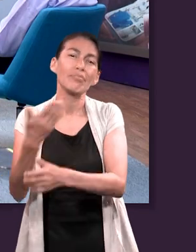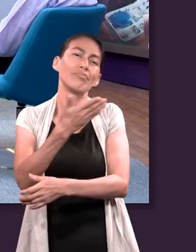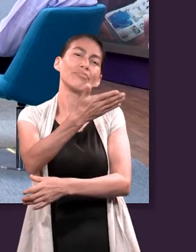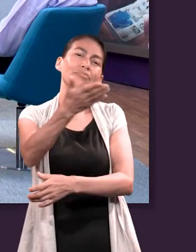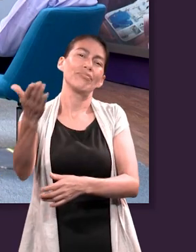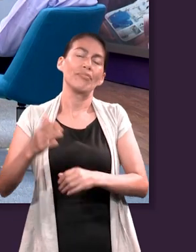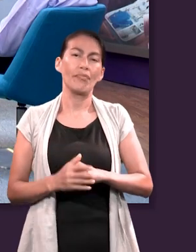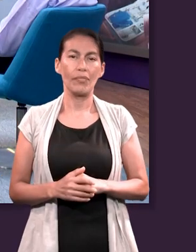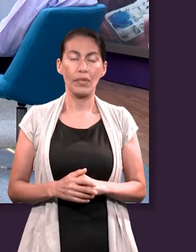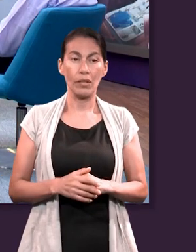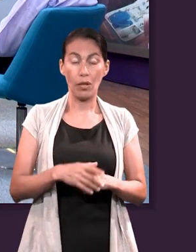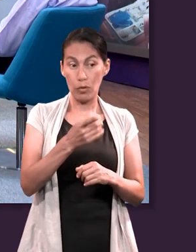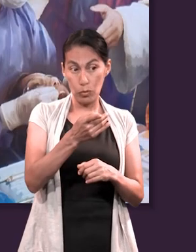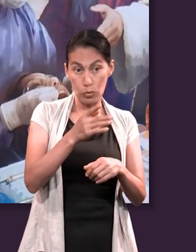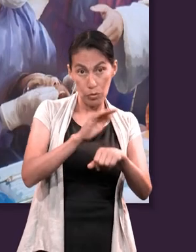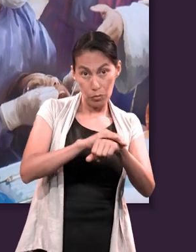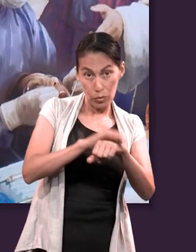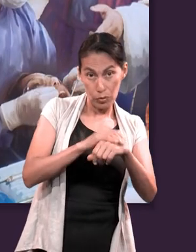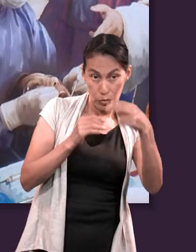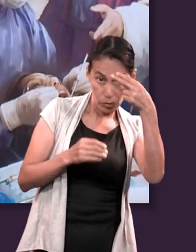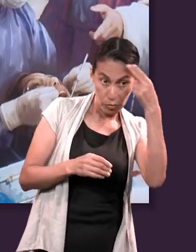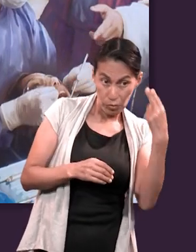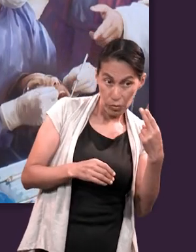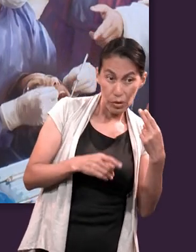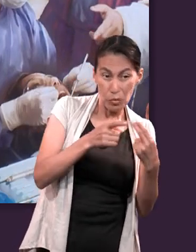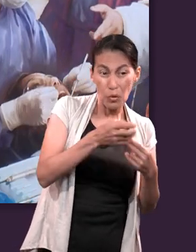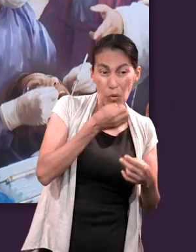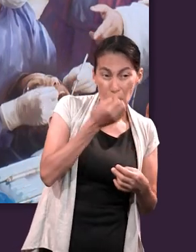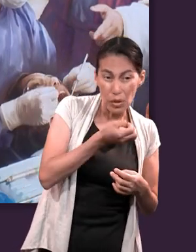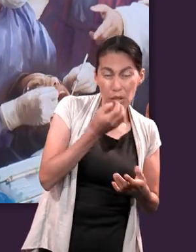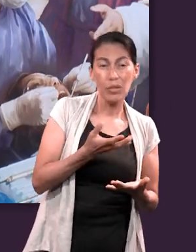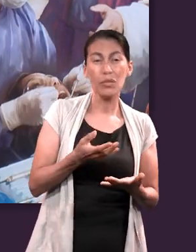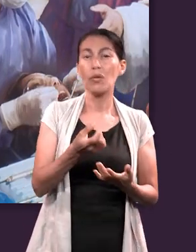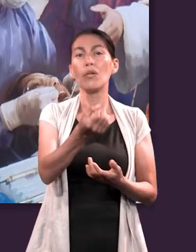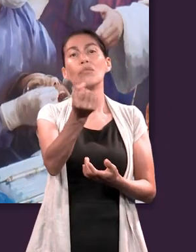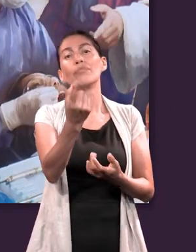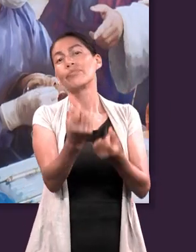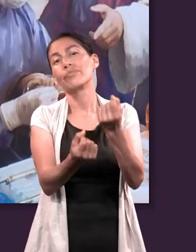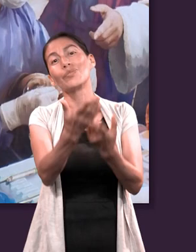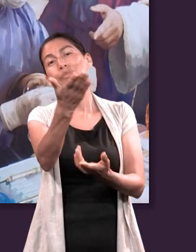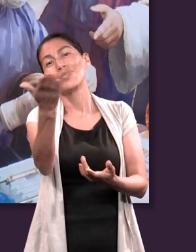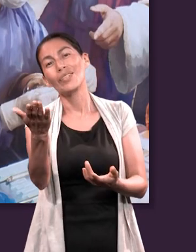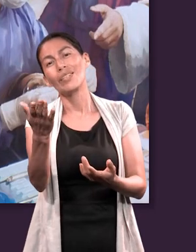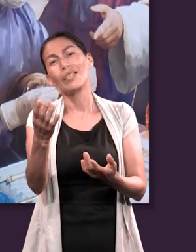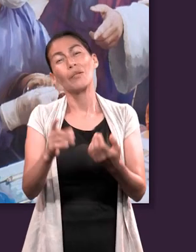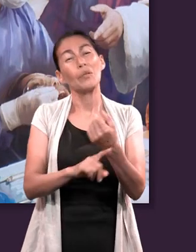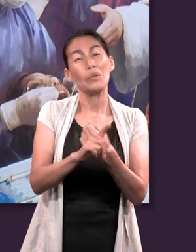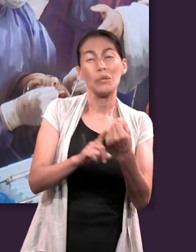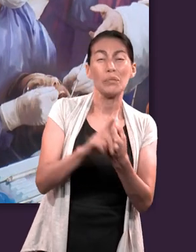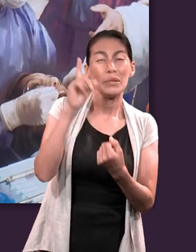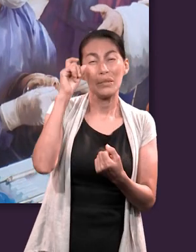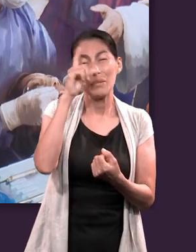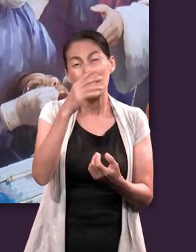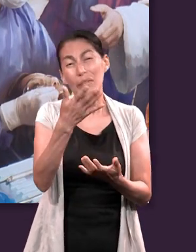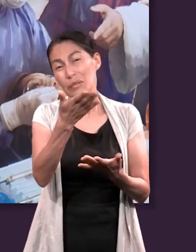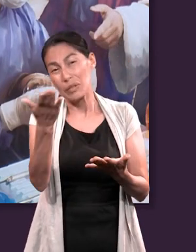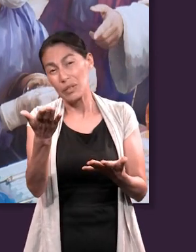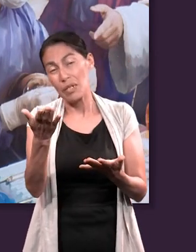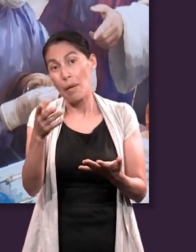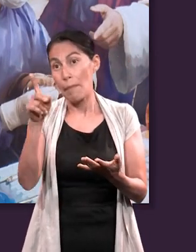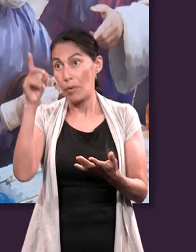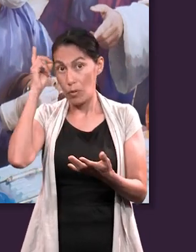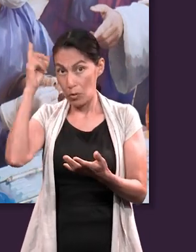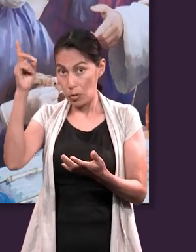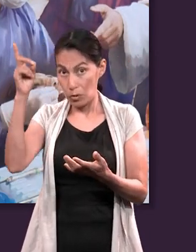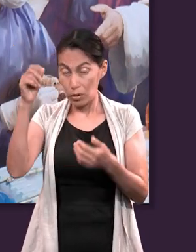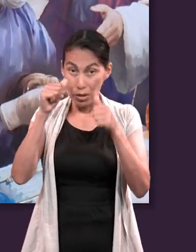dolores, de esos amigos que ahora nos comentaba Noemi por los que está orando, por esas situaciones que tal vez tiene alguna de las personas que